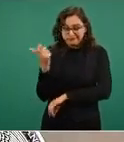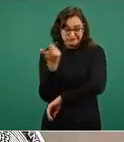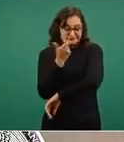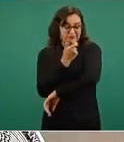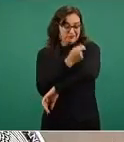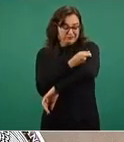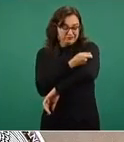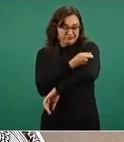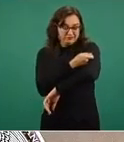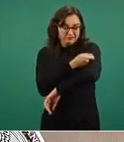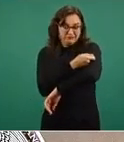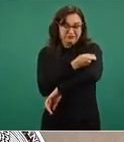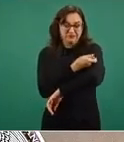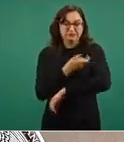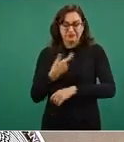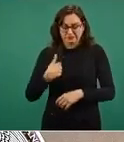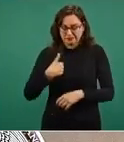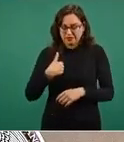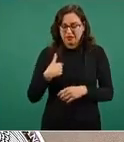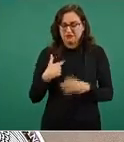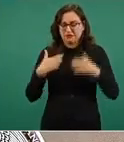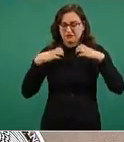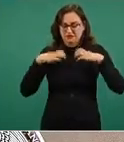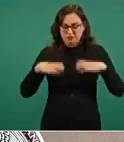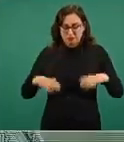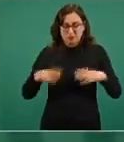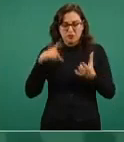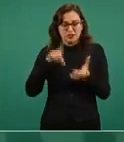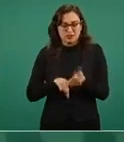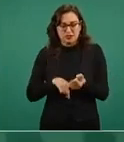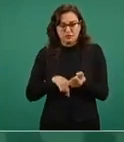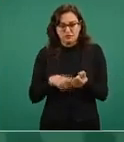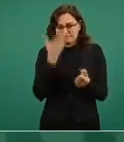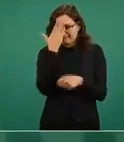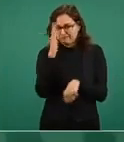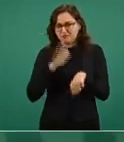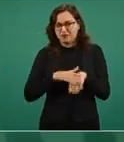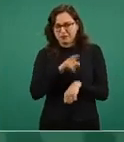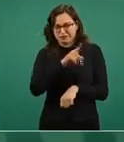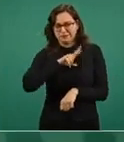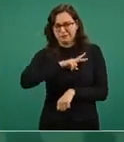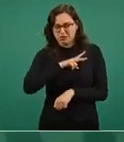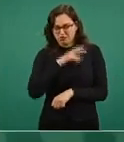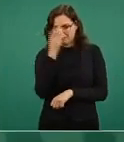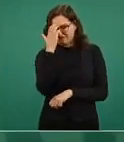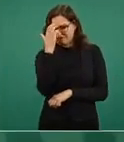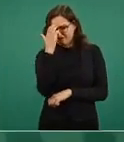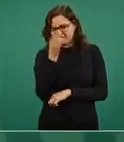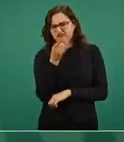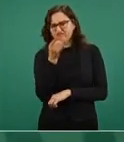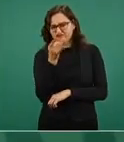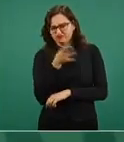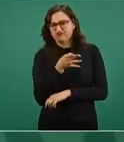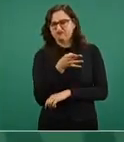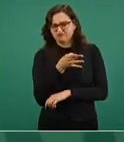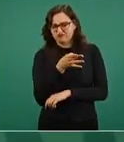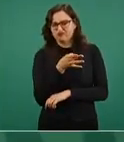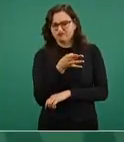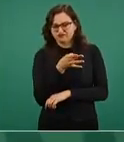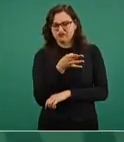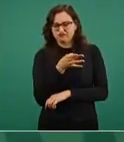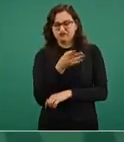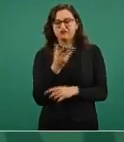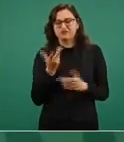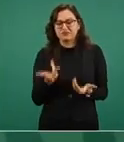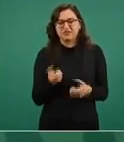sabe quién es el agente externo, lo estoy simplificando para, desde luego, conocimiento del público en general y si